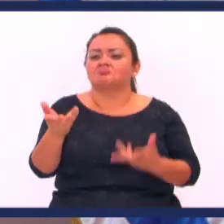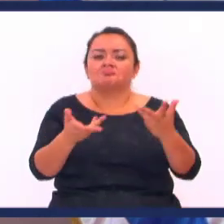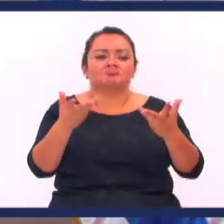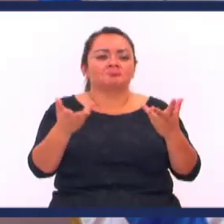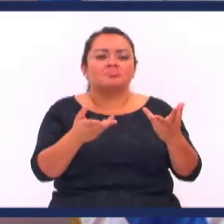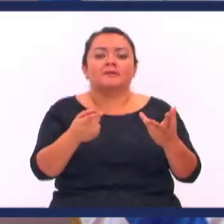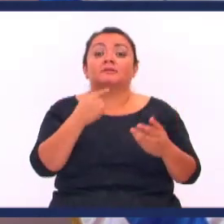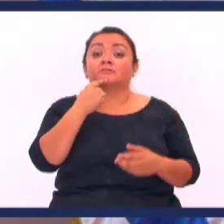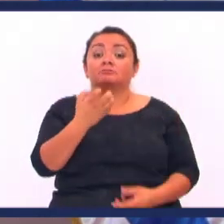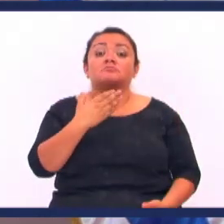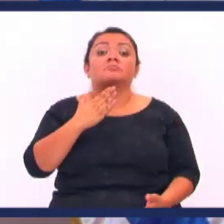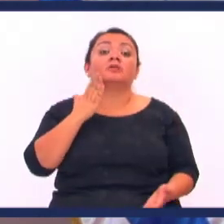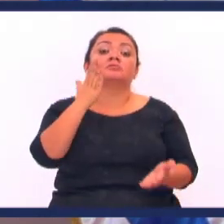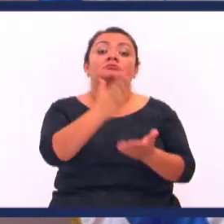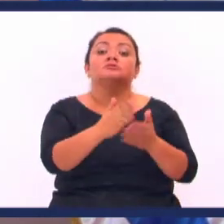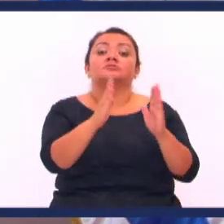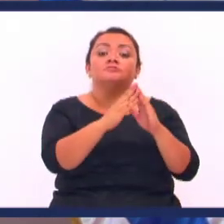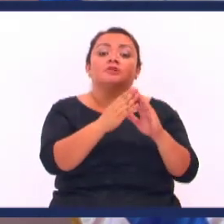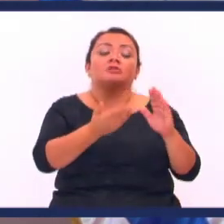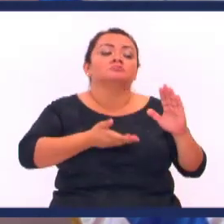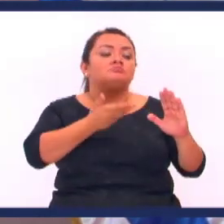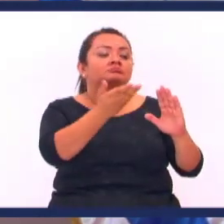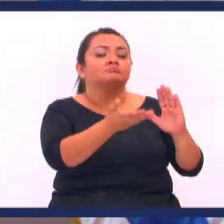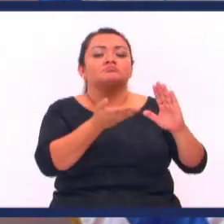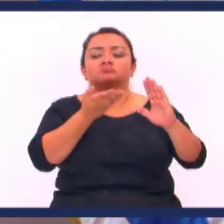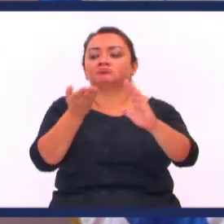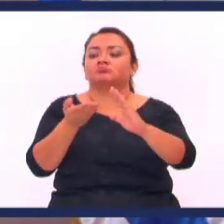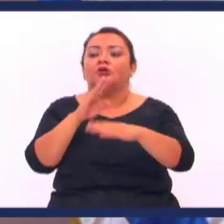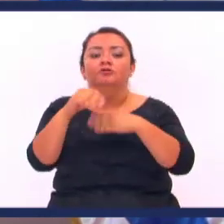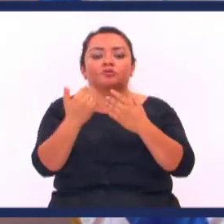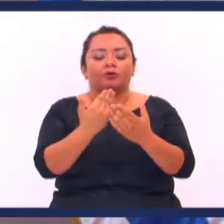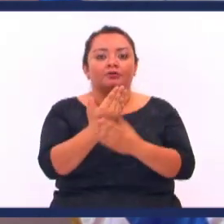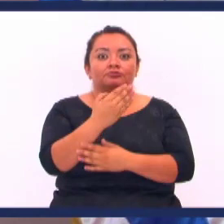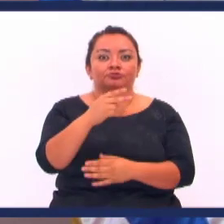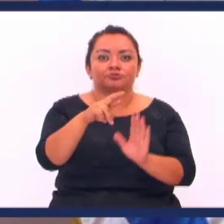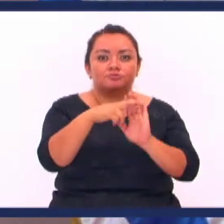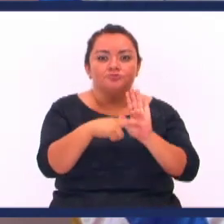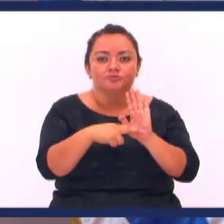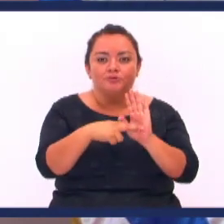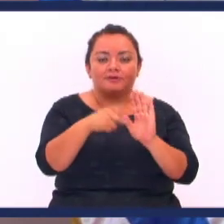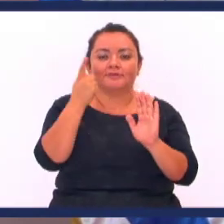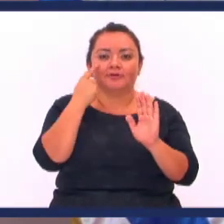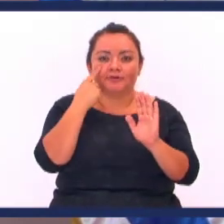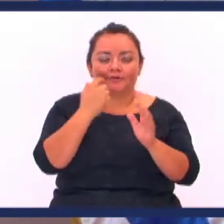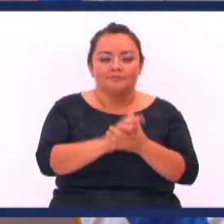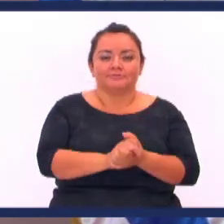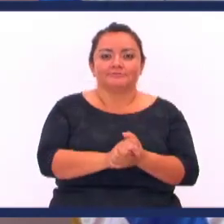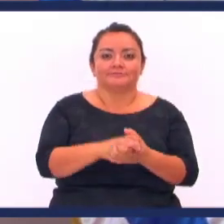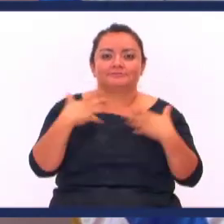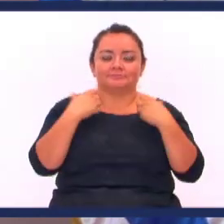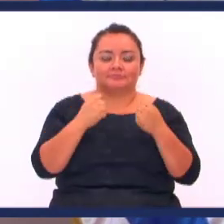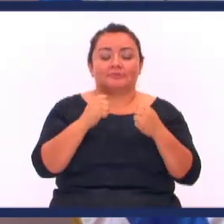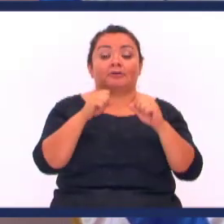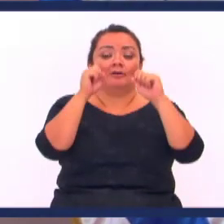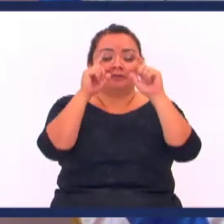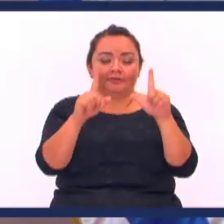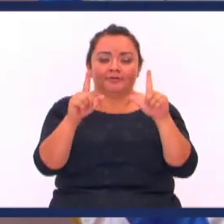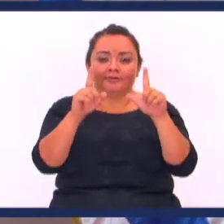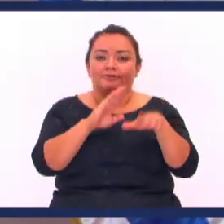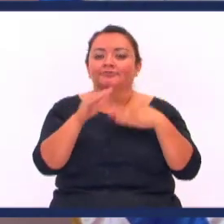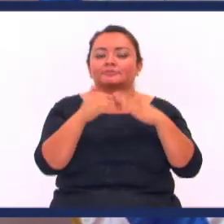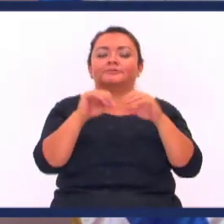Puso el número Y dijo Se lo llevamos a su casa Con todas las medidas Necesarias de salubridad Vaya cosa ¿Qué descubrió?